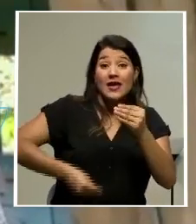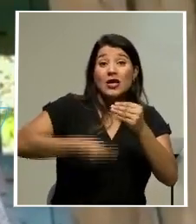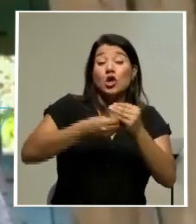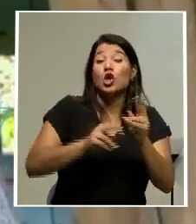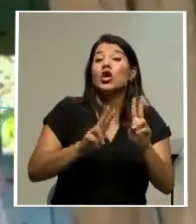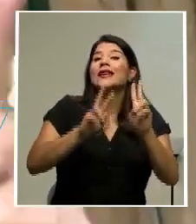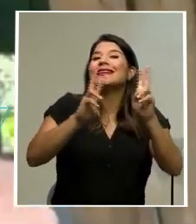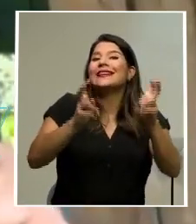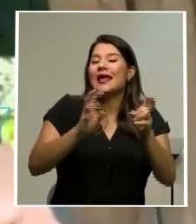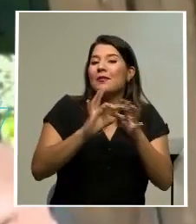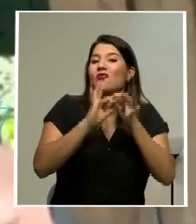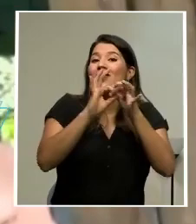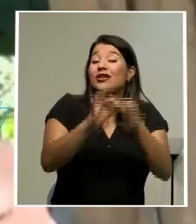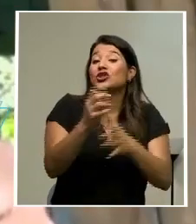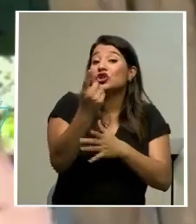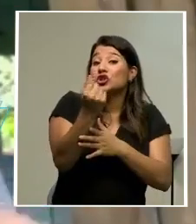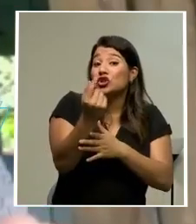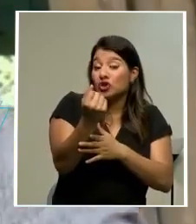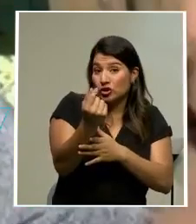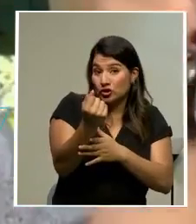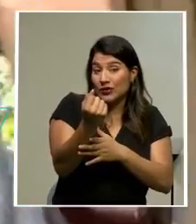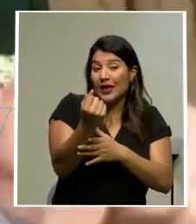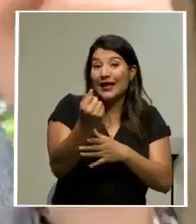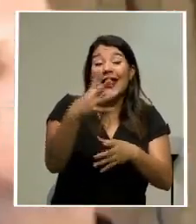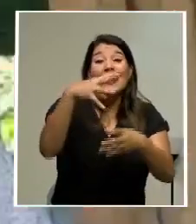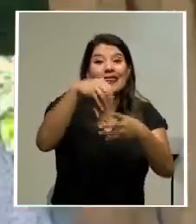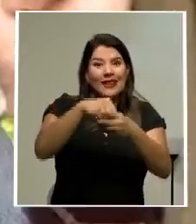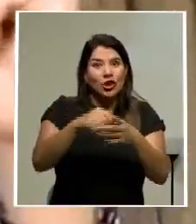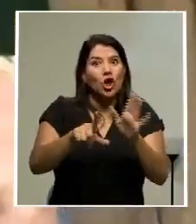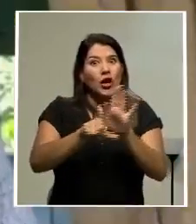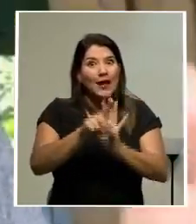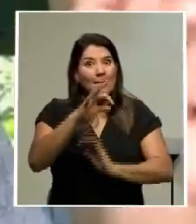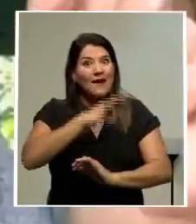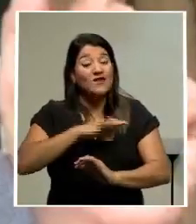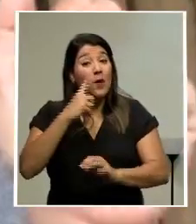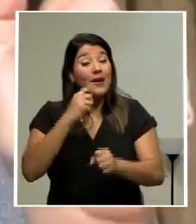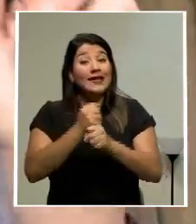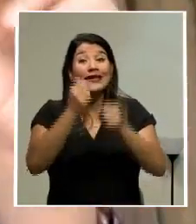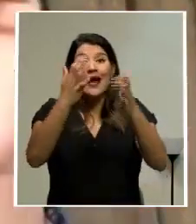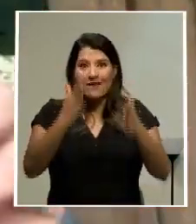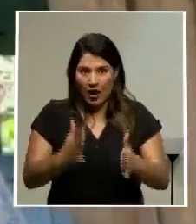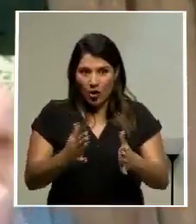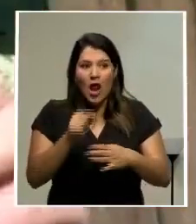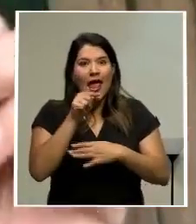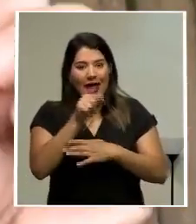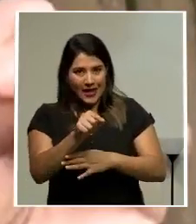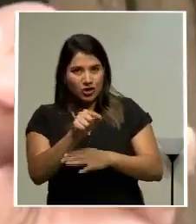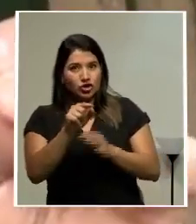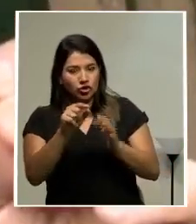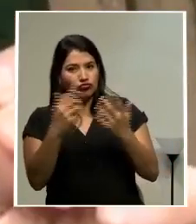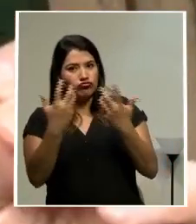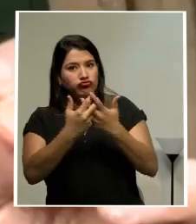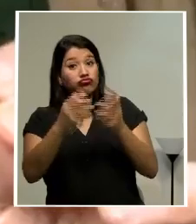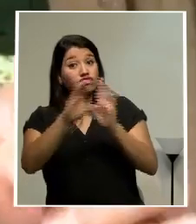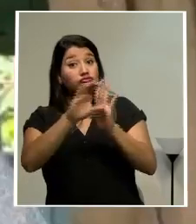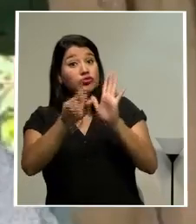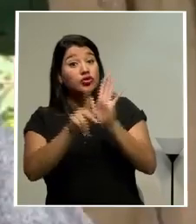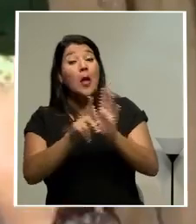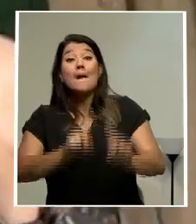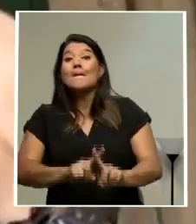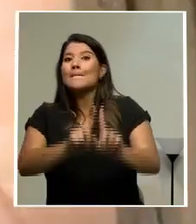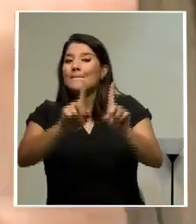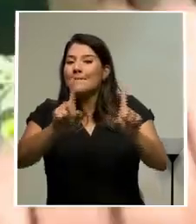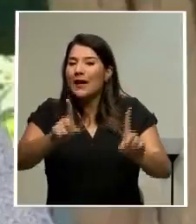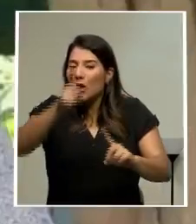colectivas, no lo voy a declarar en inconstitucional siempre y cuando se entienda que ahí donde dice que se prohíbe incluir